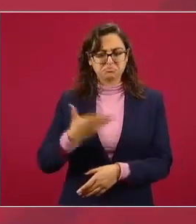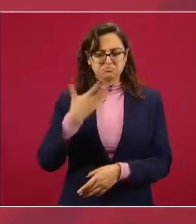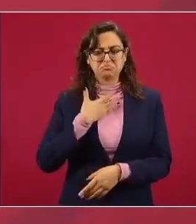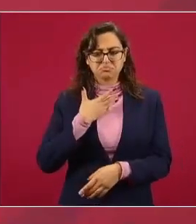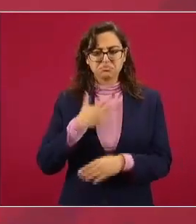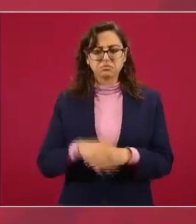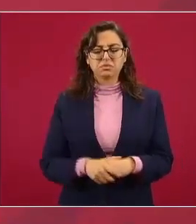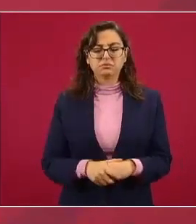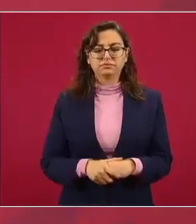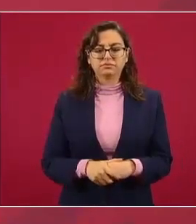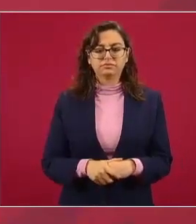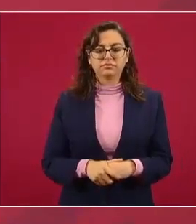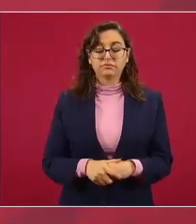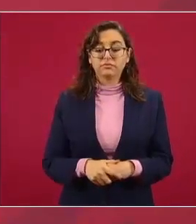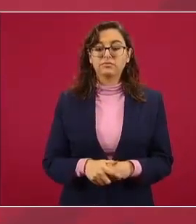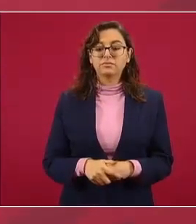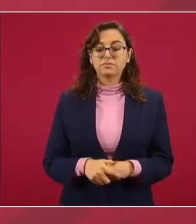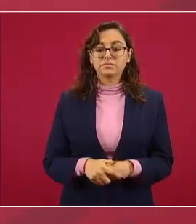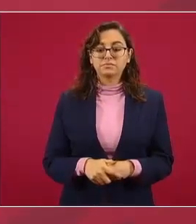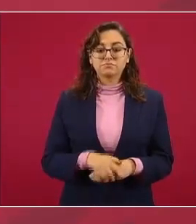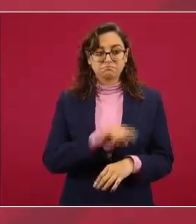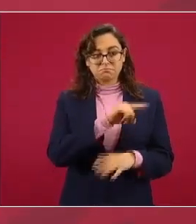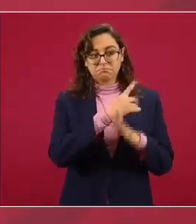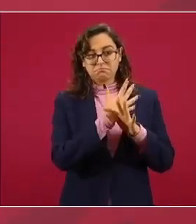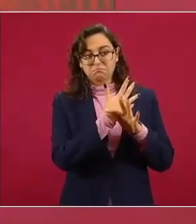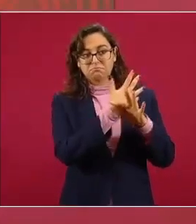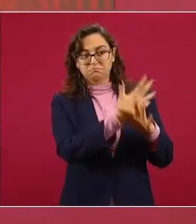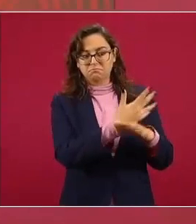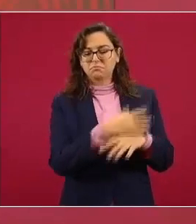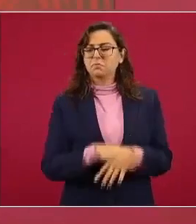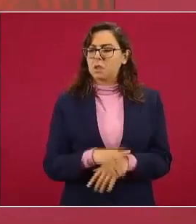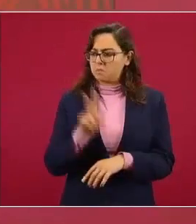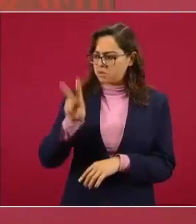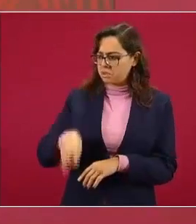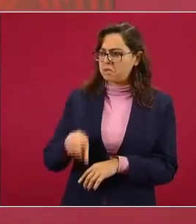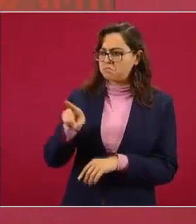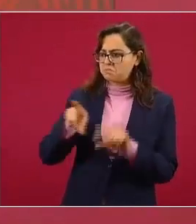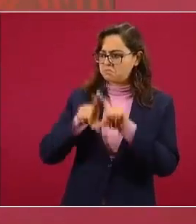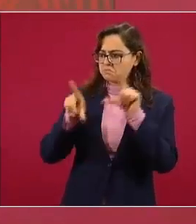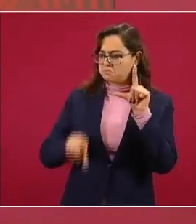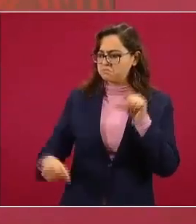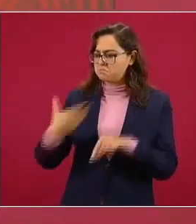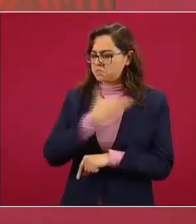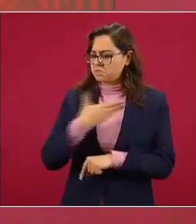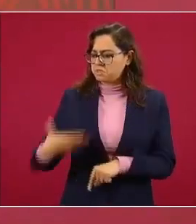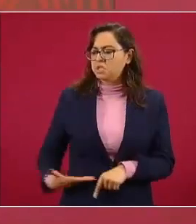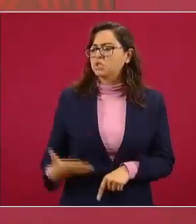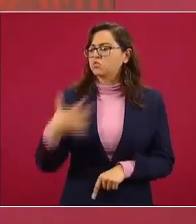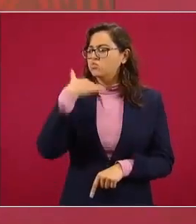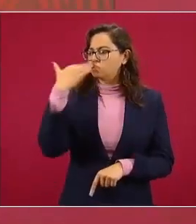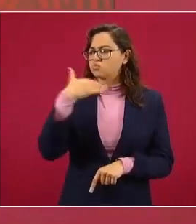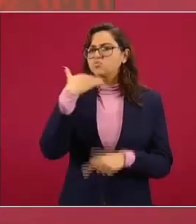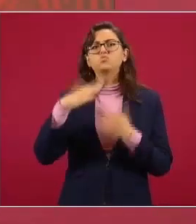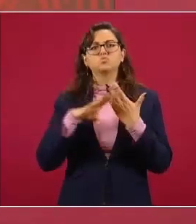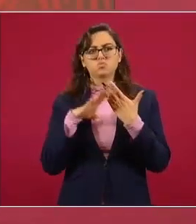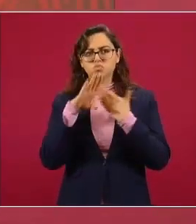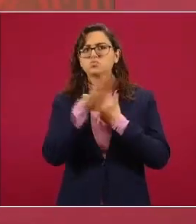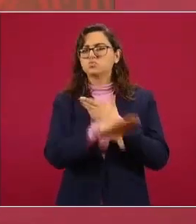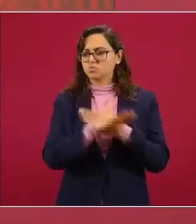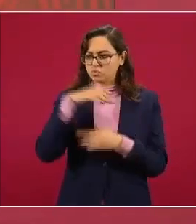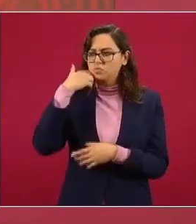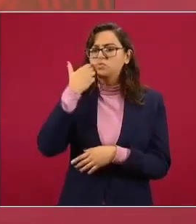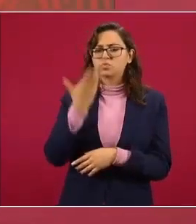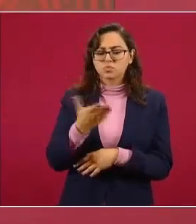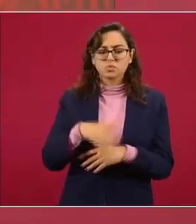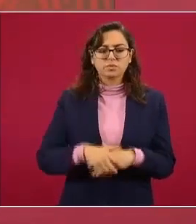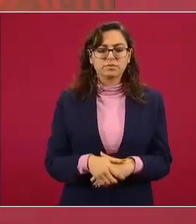sabemos que el presidente de México encabeza una lucha contra la corrupción sabemos que